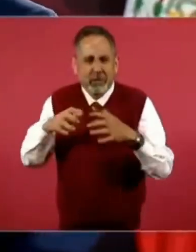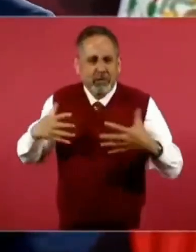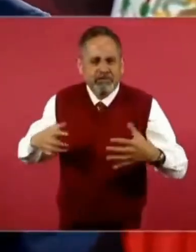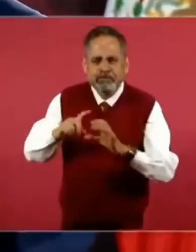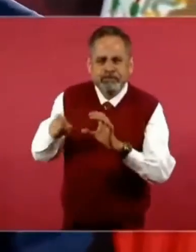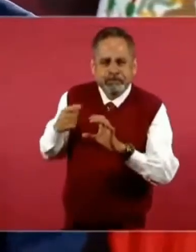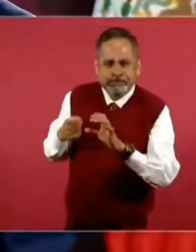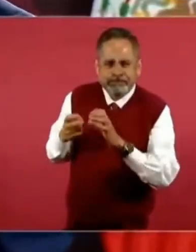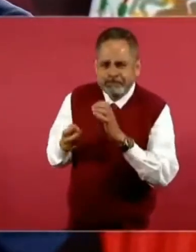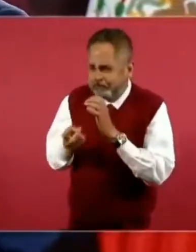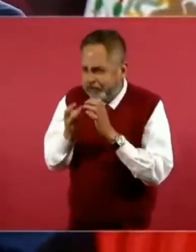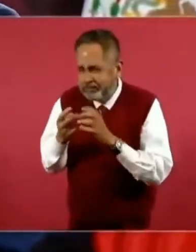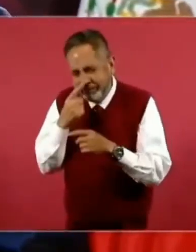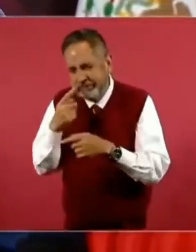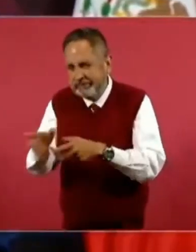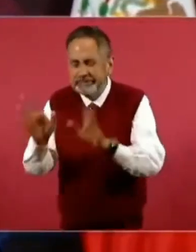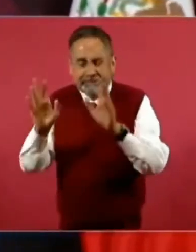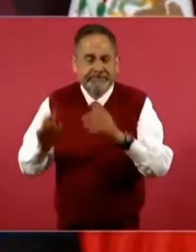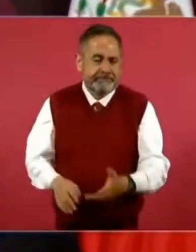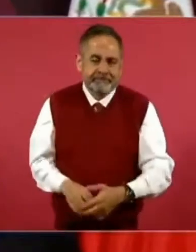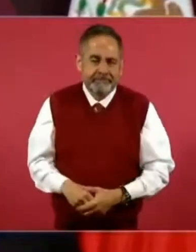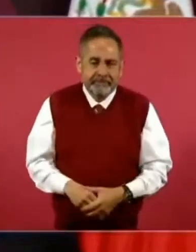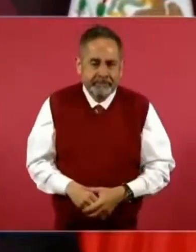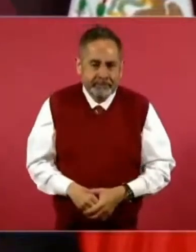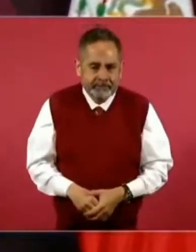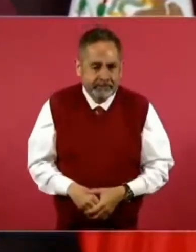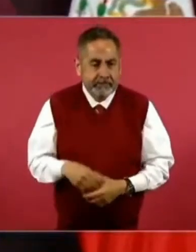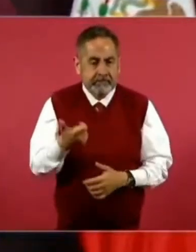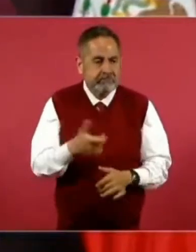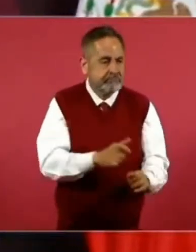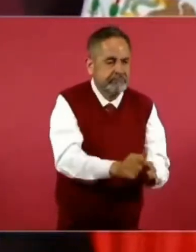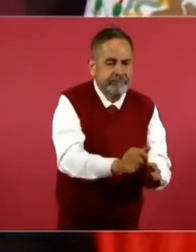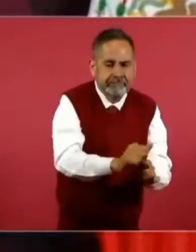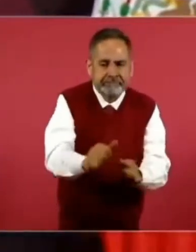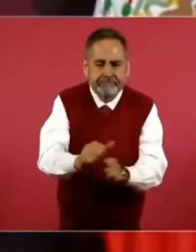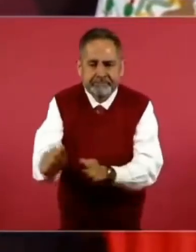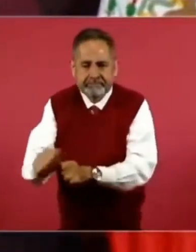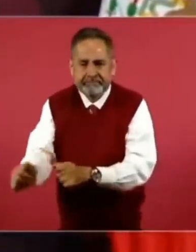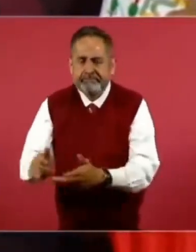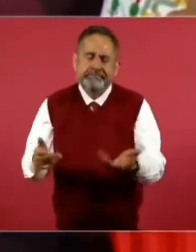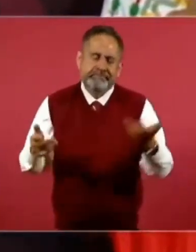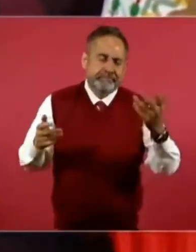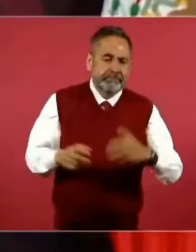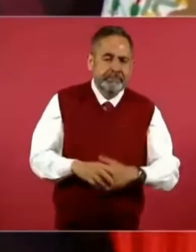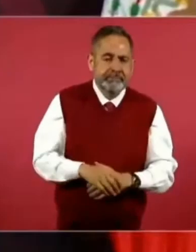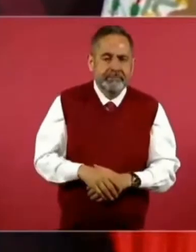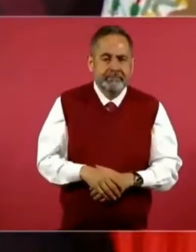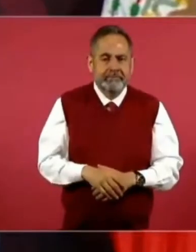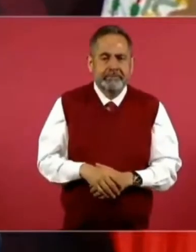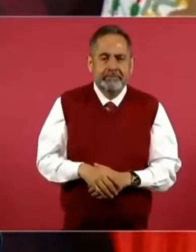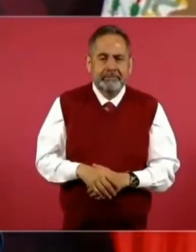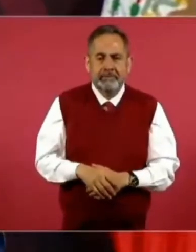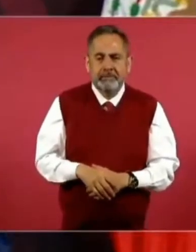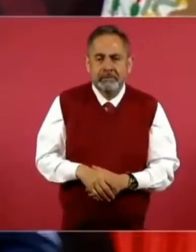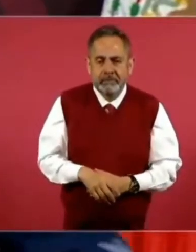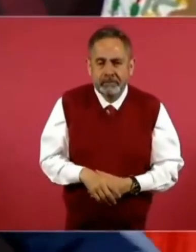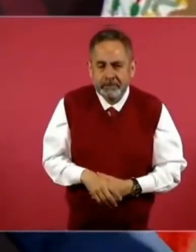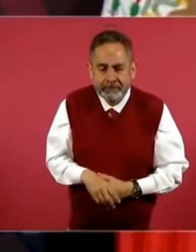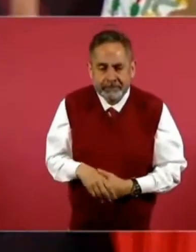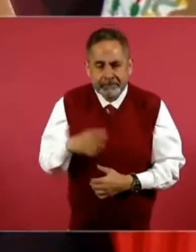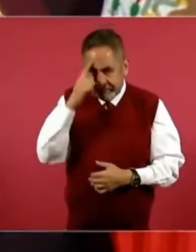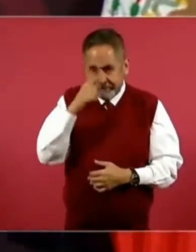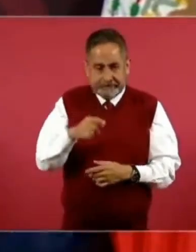cerdos, dinero en efectivo para